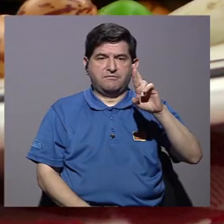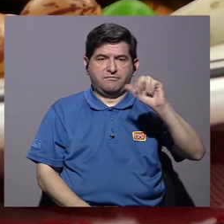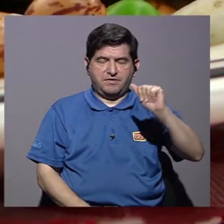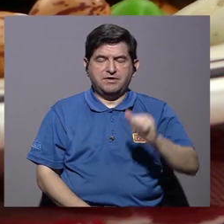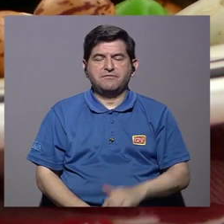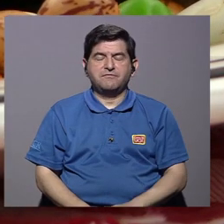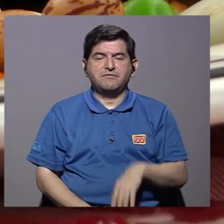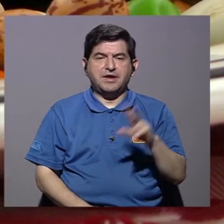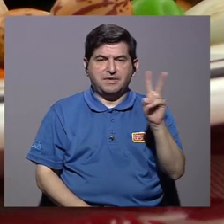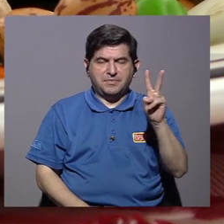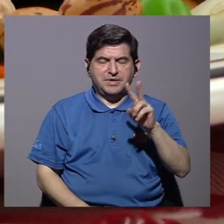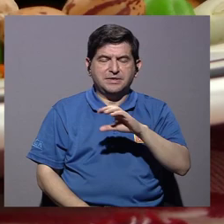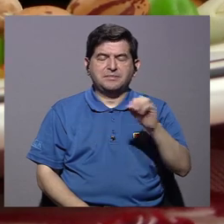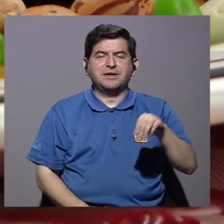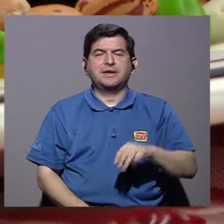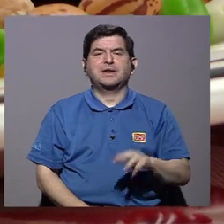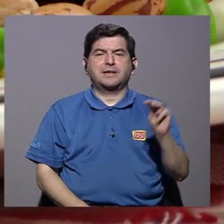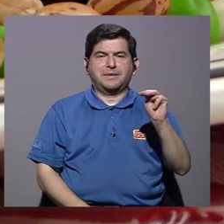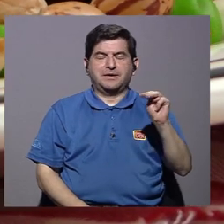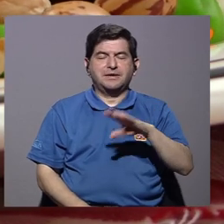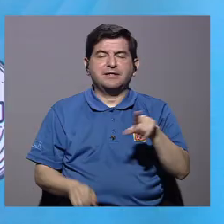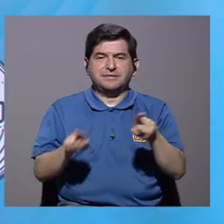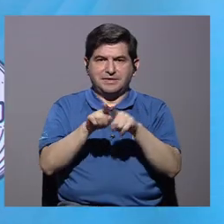vitaminas y minerales y en proteína.